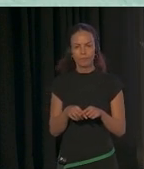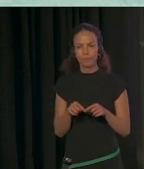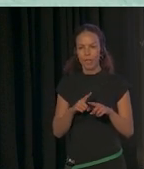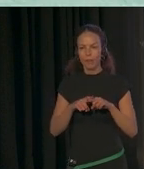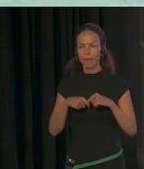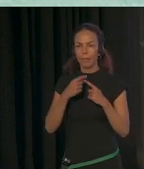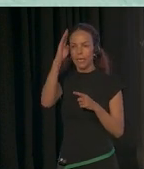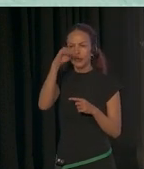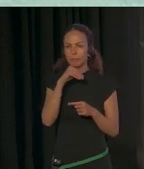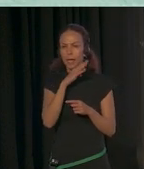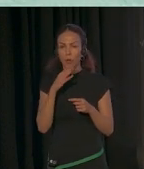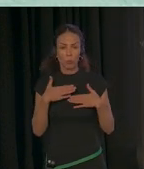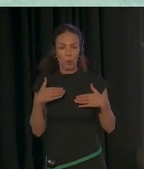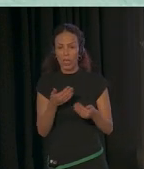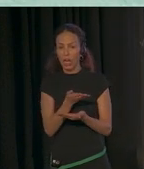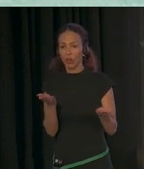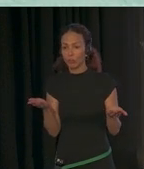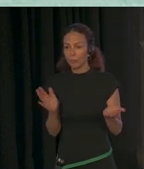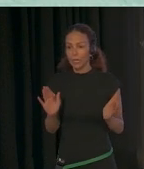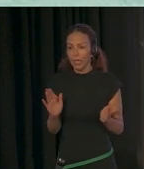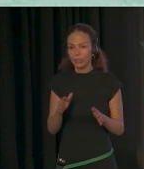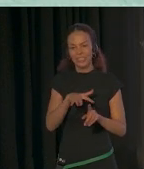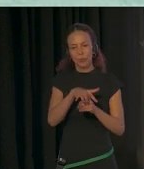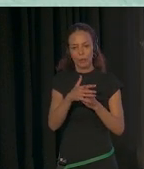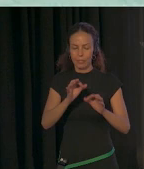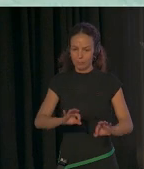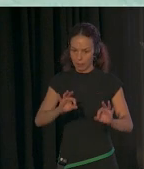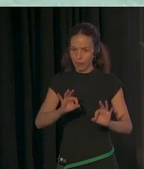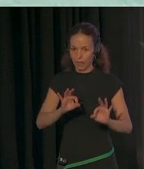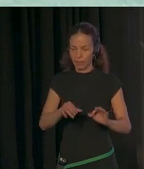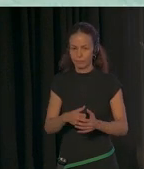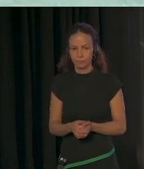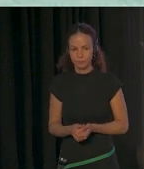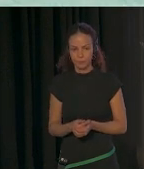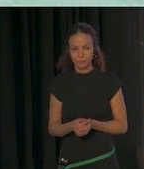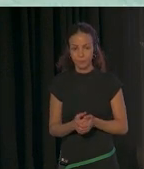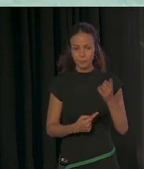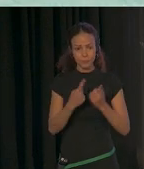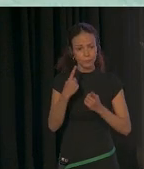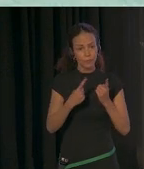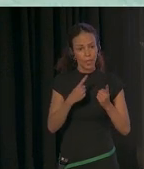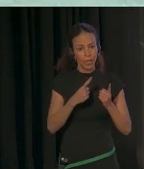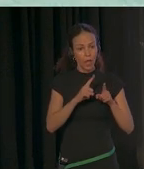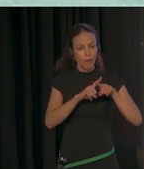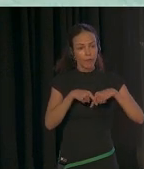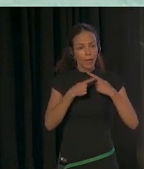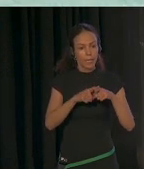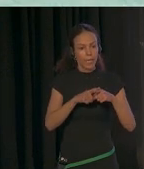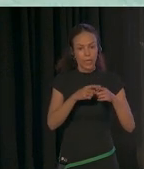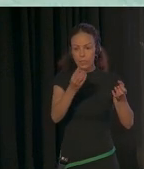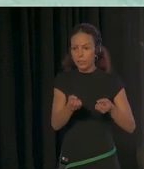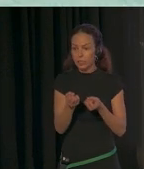cualquier otro, pero en circunstancias muy excepcionales. Hay familias que informan